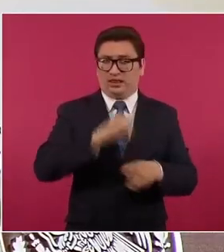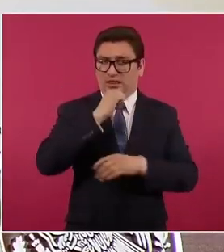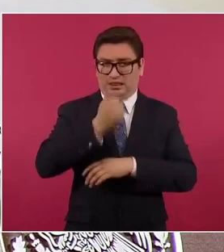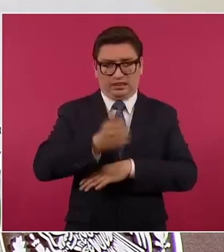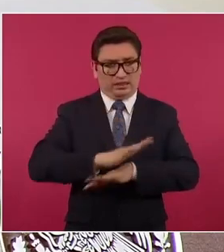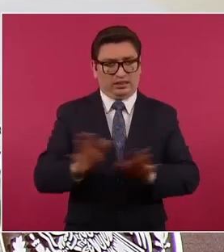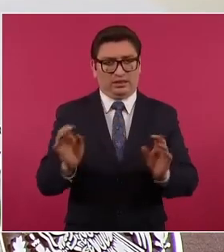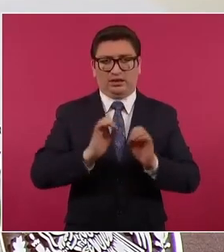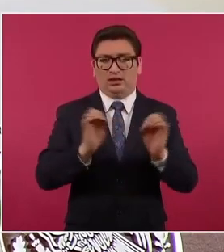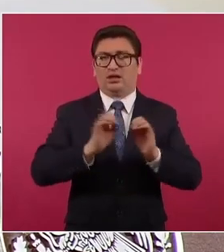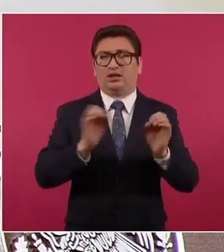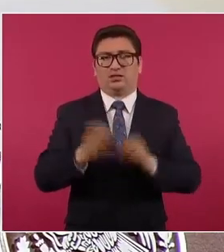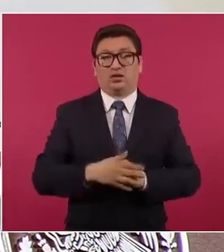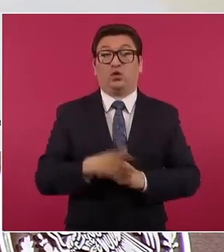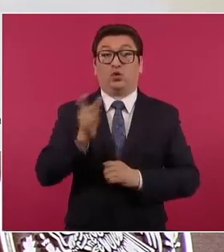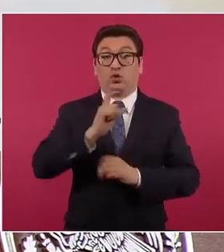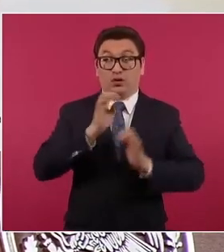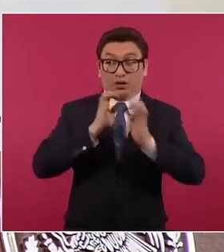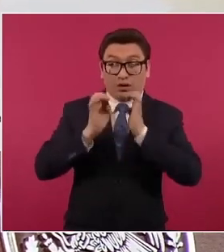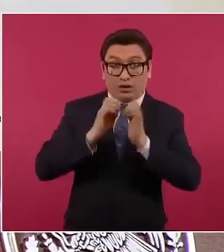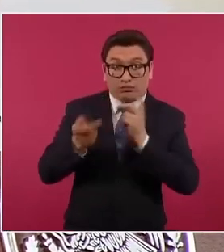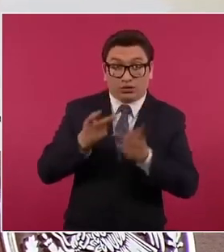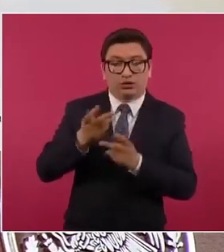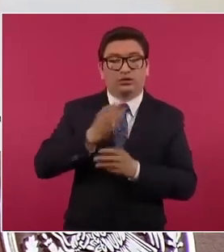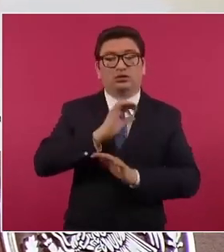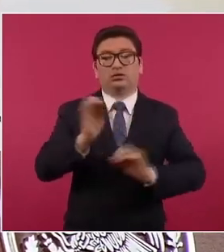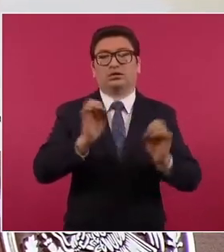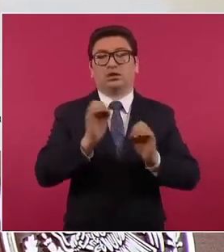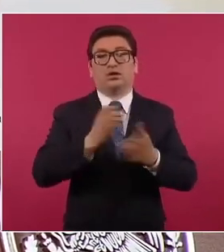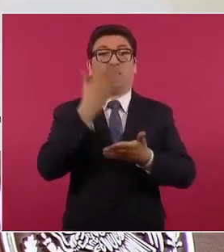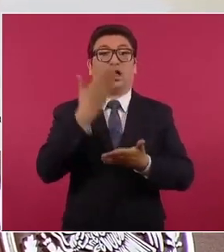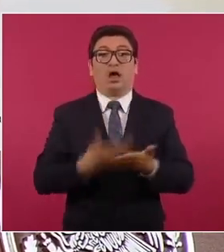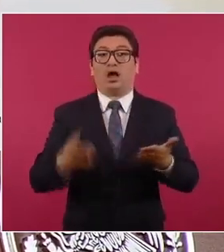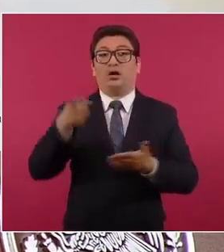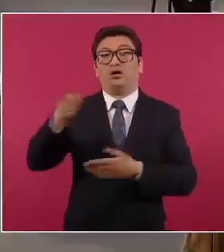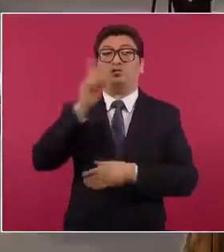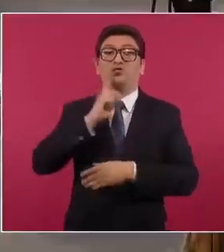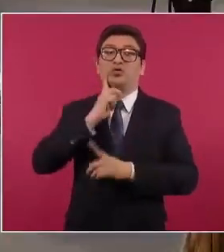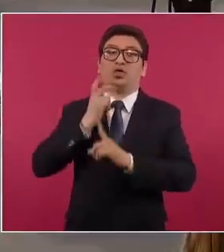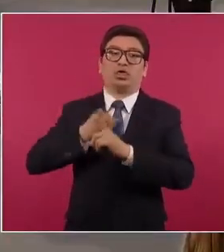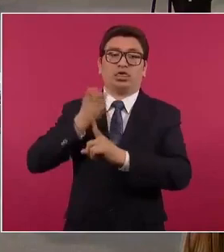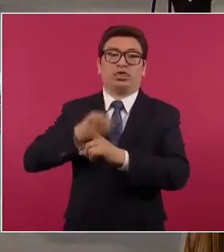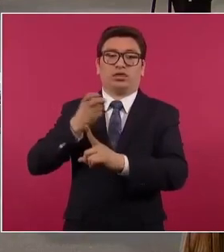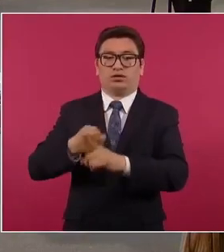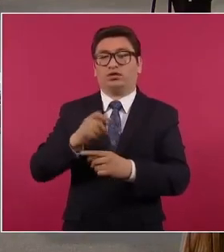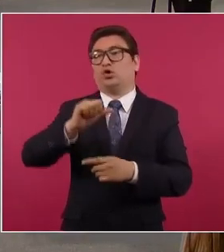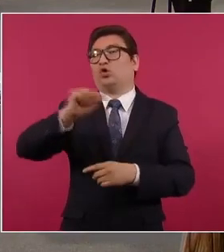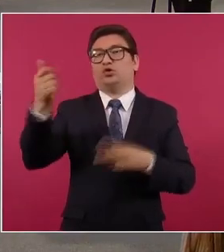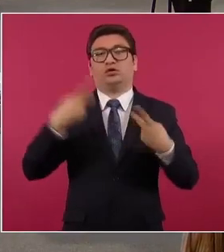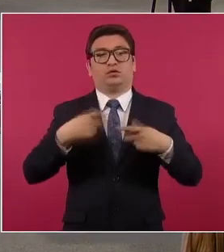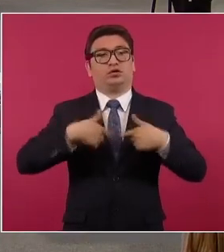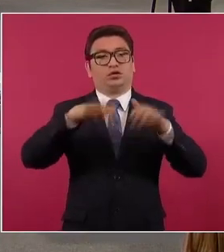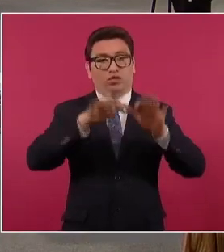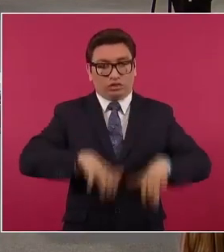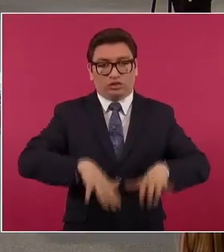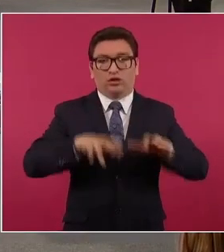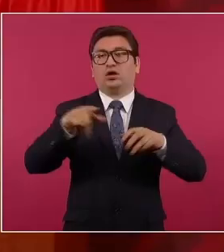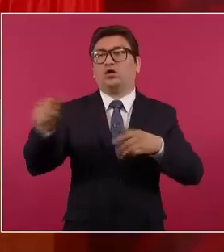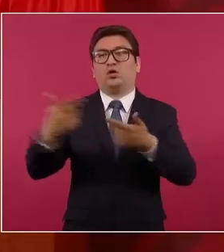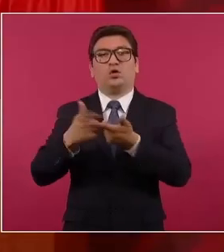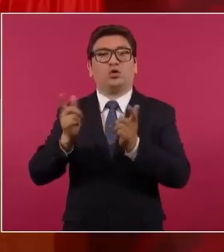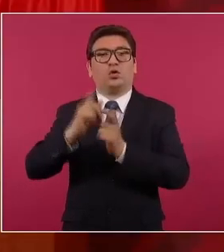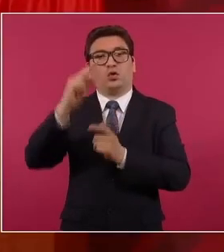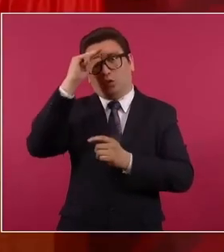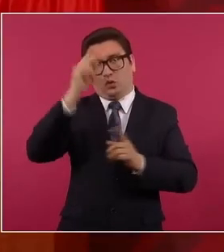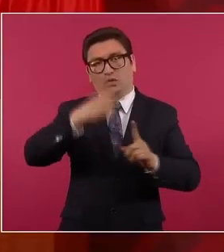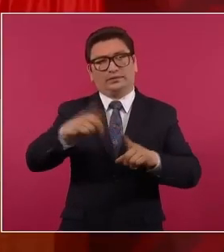sus entrevistas. Sin embargo, hoy es una de las principales críticas, junto con columnistas, con intelectuales, en